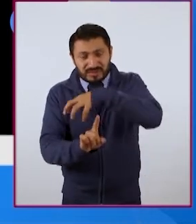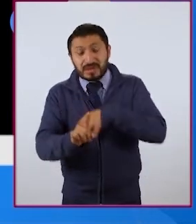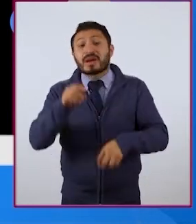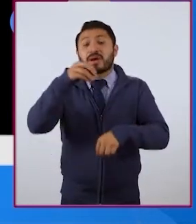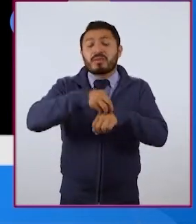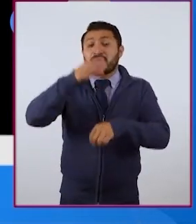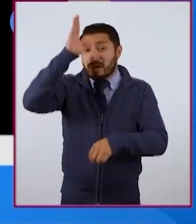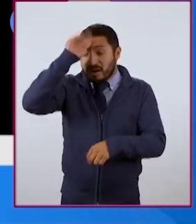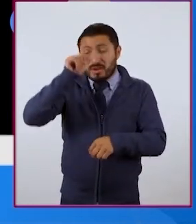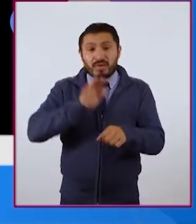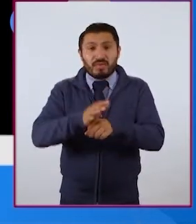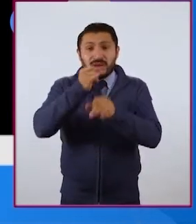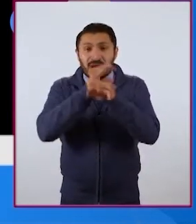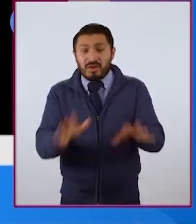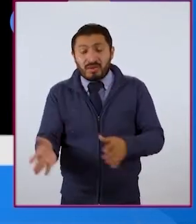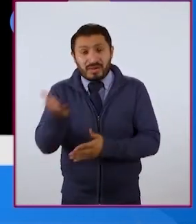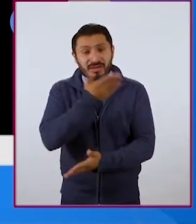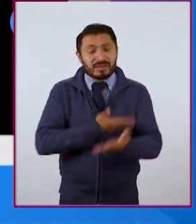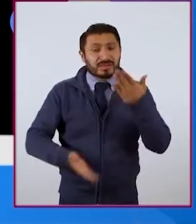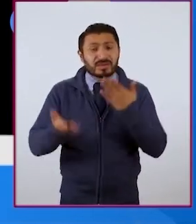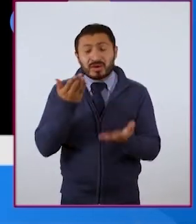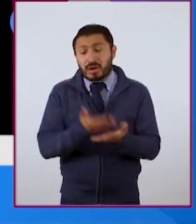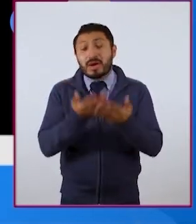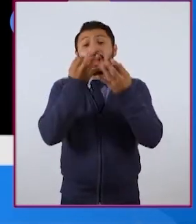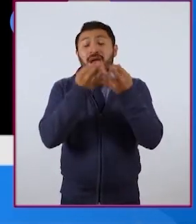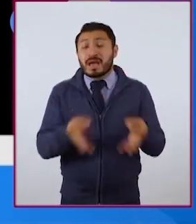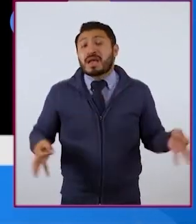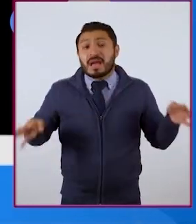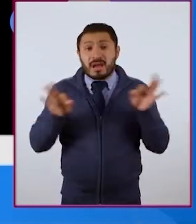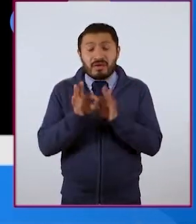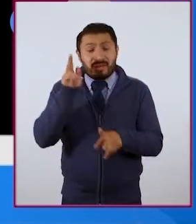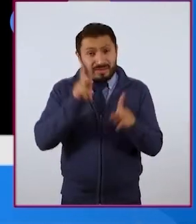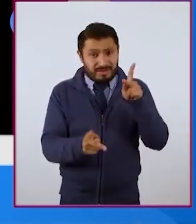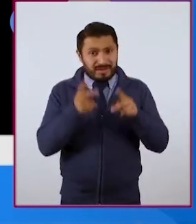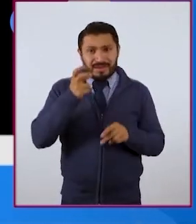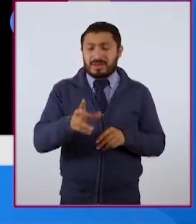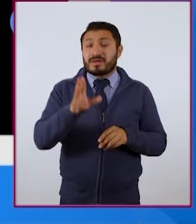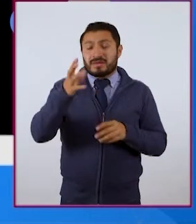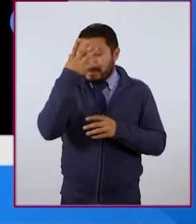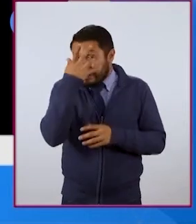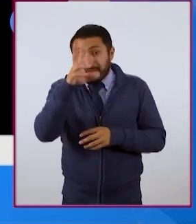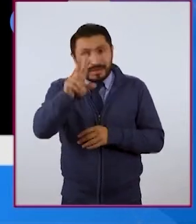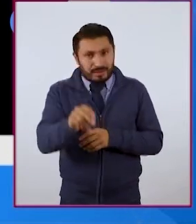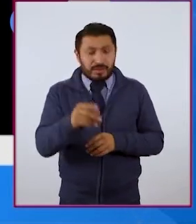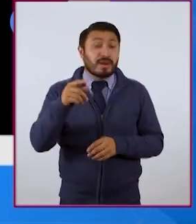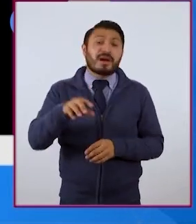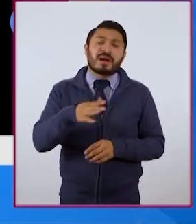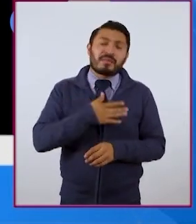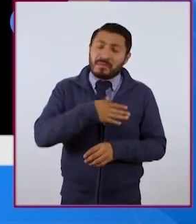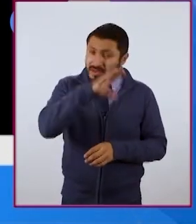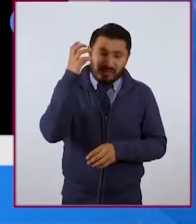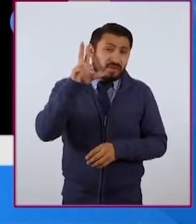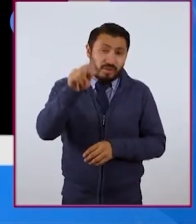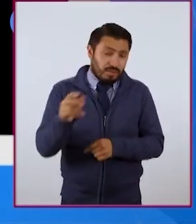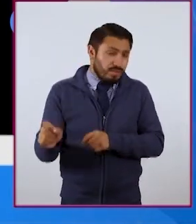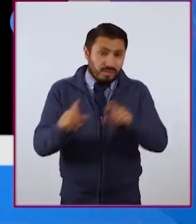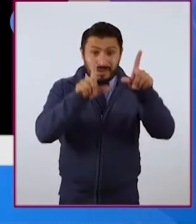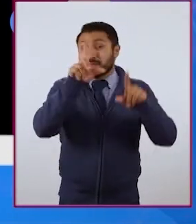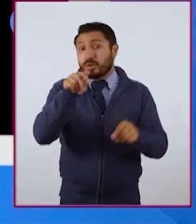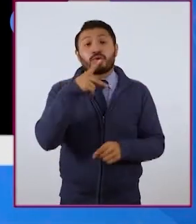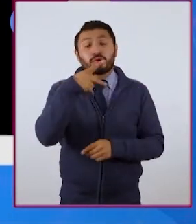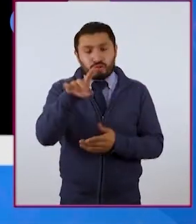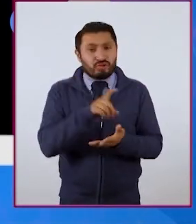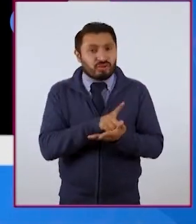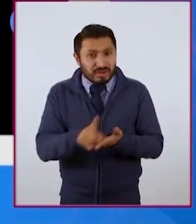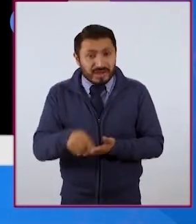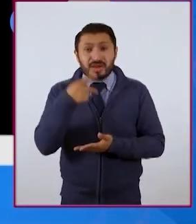a acuerdos sobre qué información compartir. Es importante hablar sobre esto, no te dé pena decir, no quiero que subas mi foto. Estás en todo tu derecho, es tu